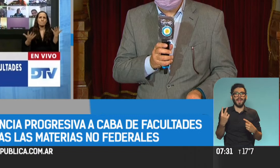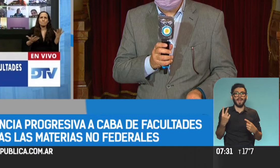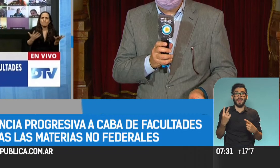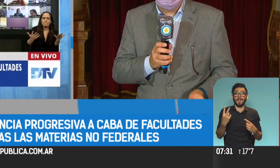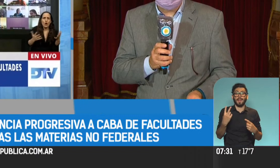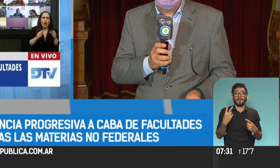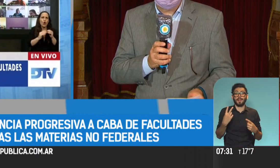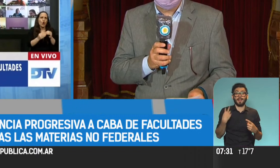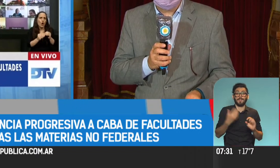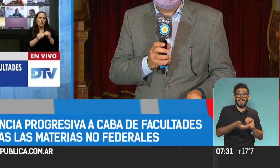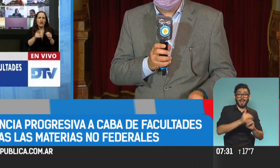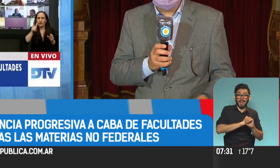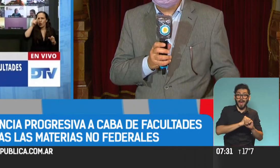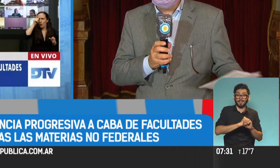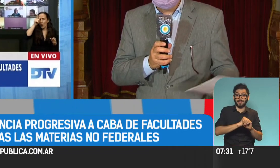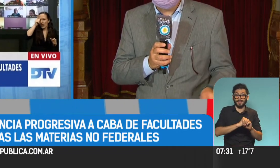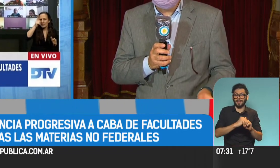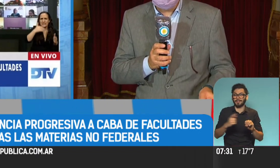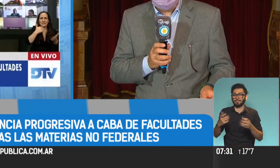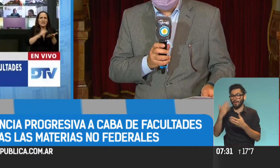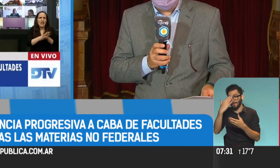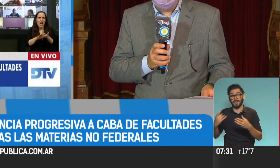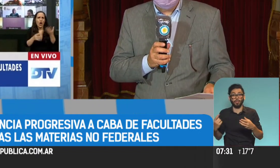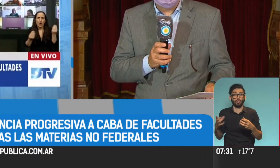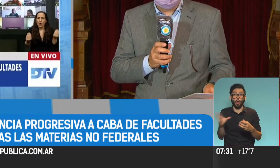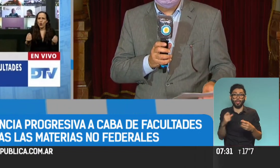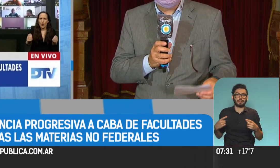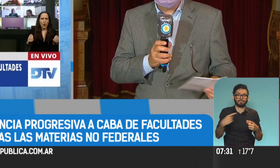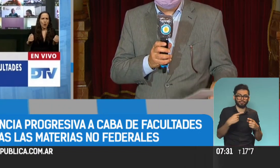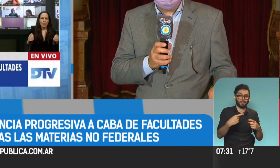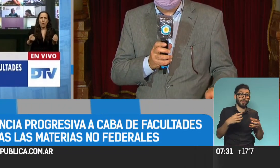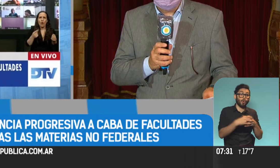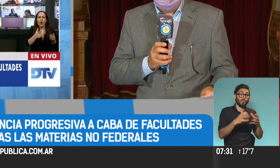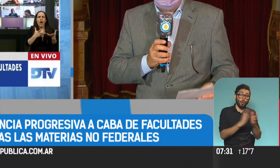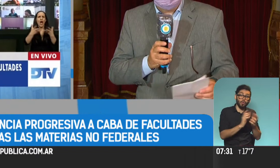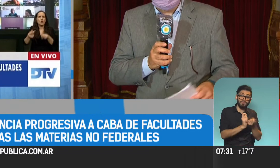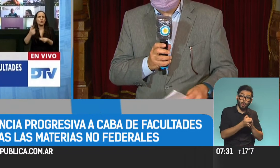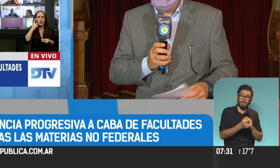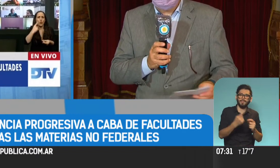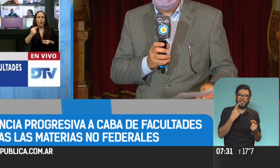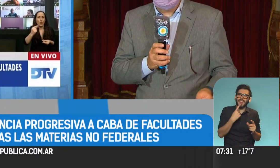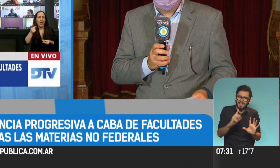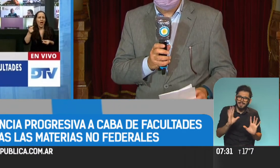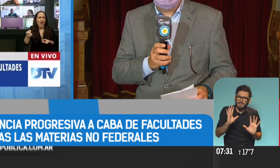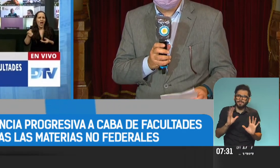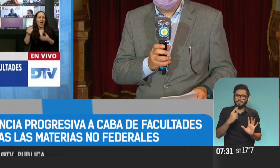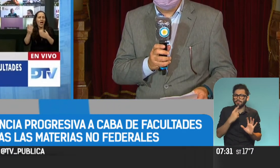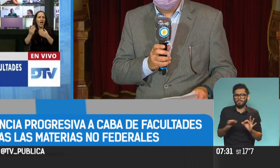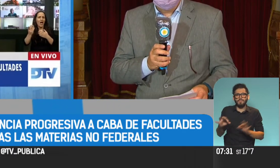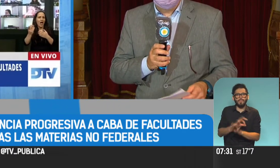Ciudad de Buenos Aires, Horacio Rodríguez Larreta y desde Juntos por el Cambio ya anticipan que más allá que este proyecto